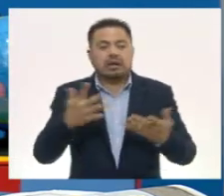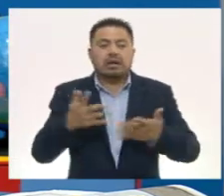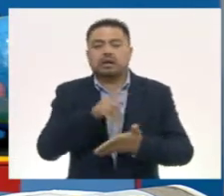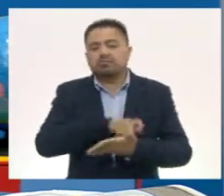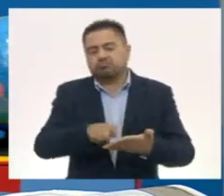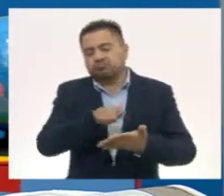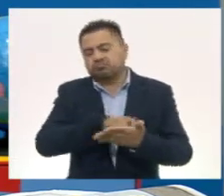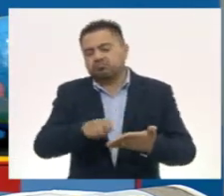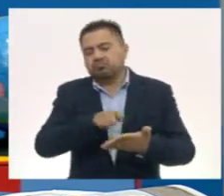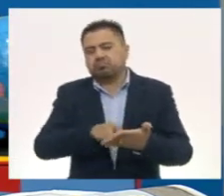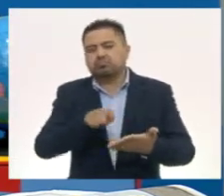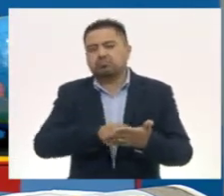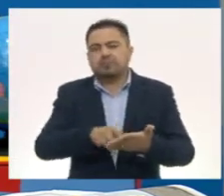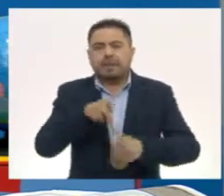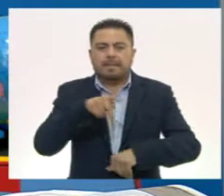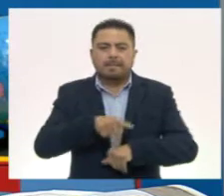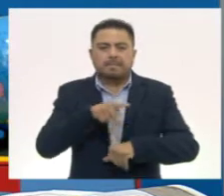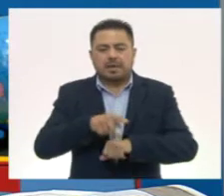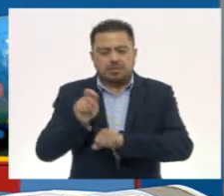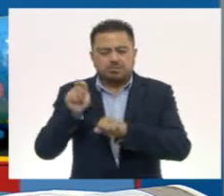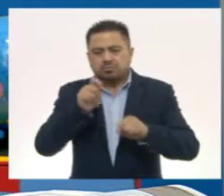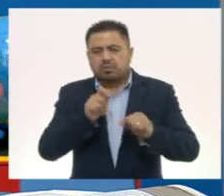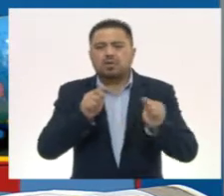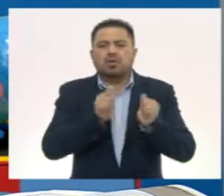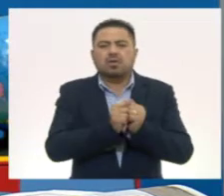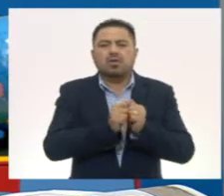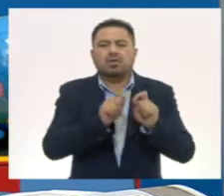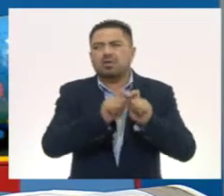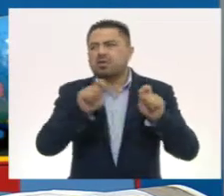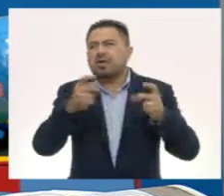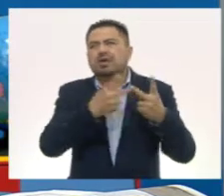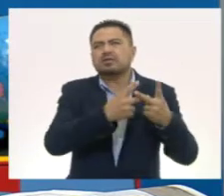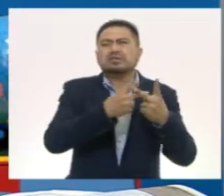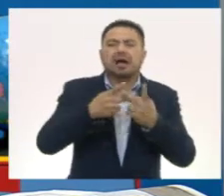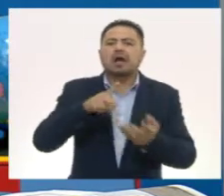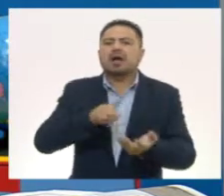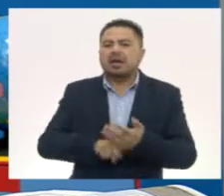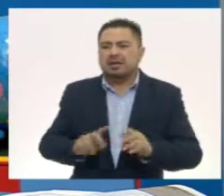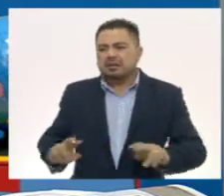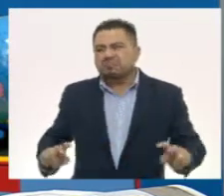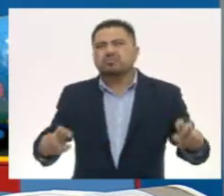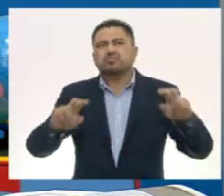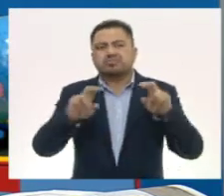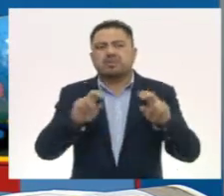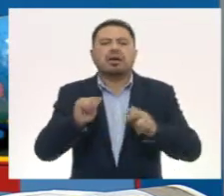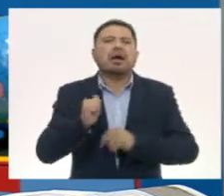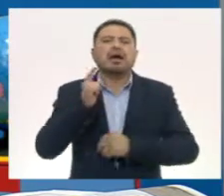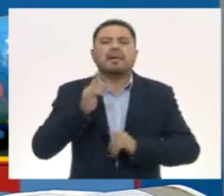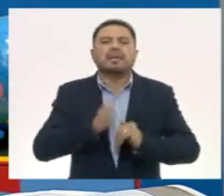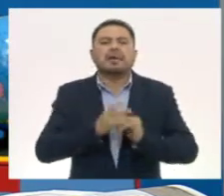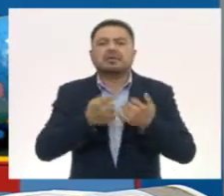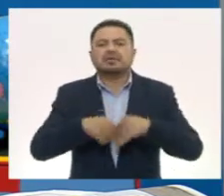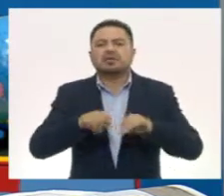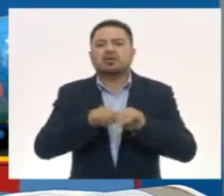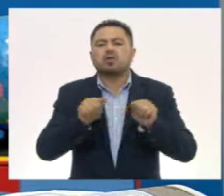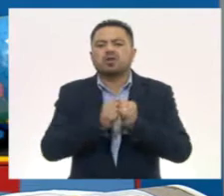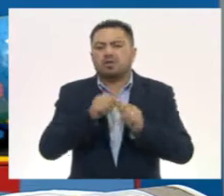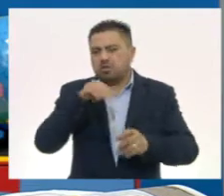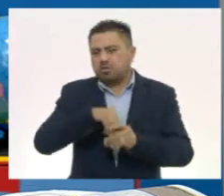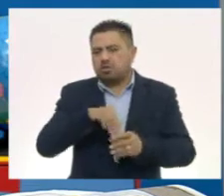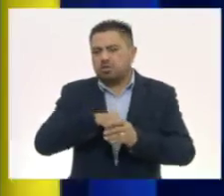escrituras sobre piedras, dinteles, estelas y escalinatas. algo muy importante, en códices,